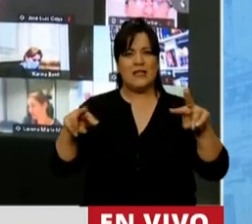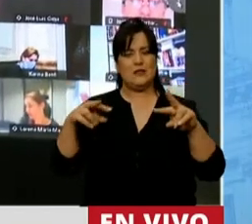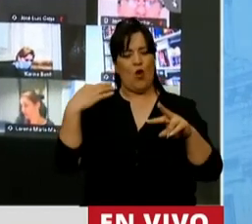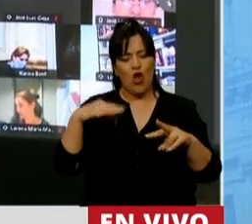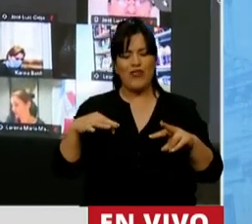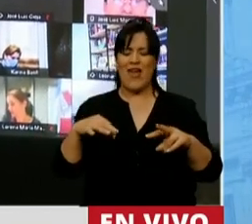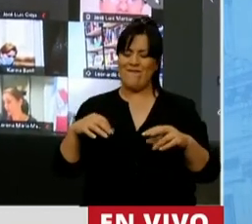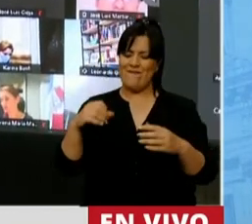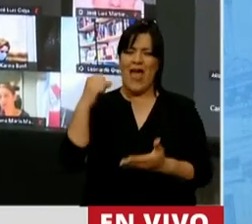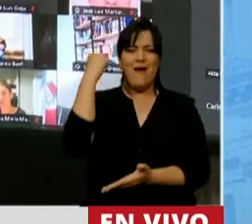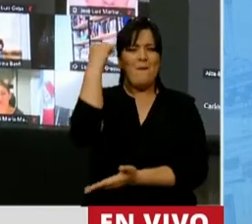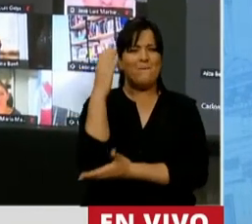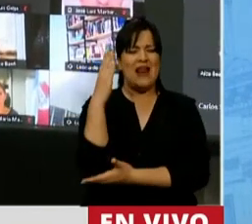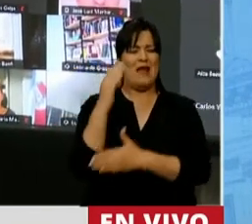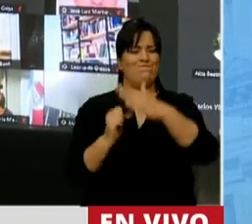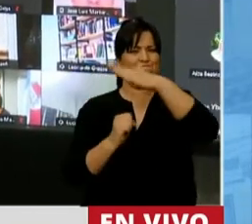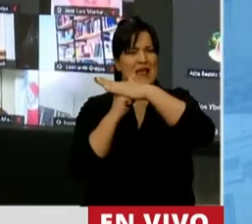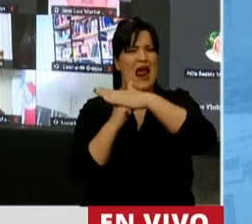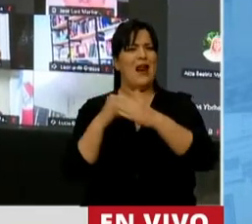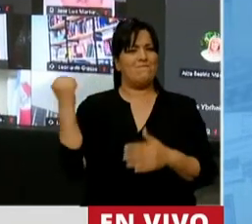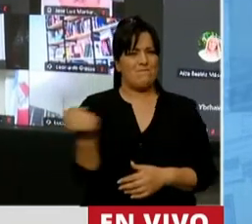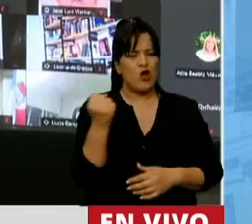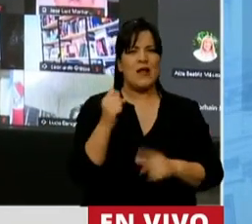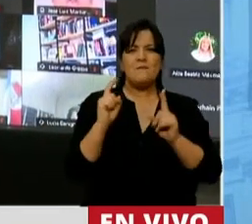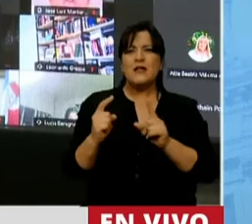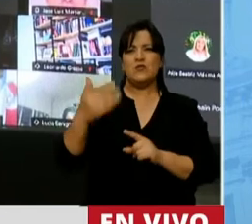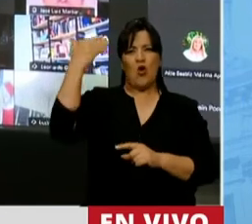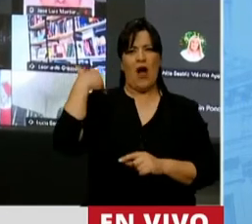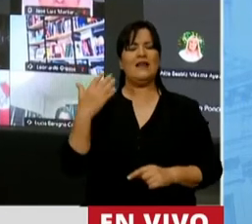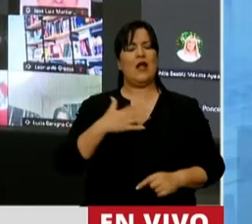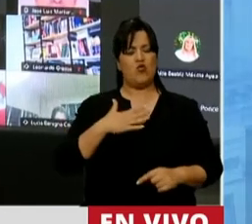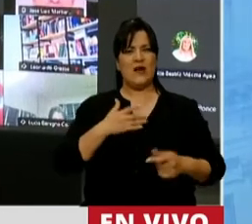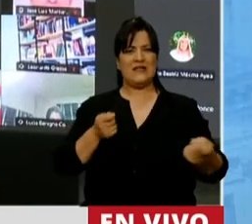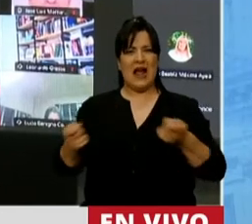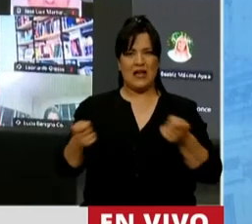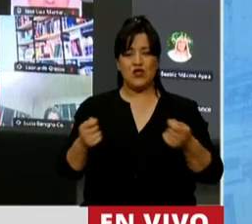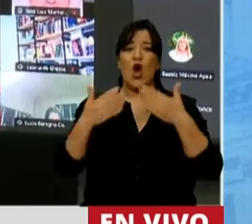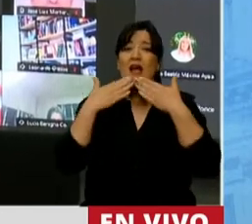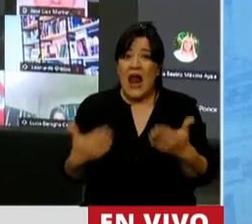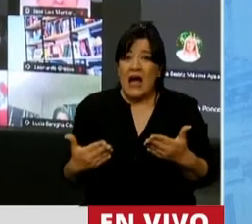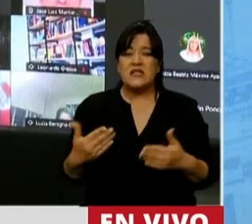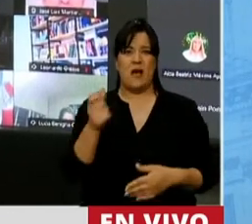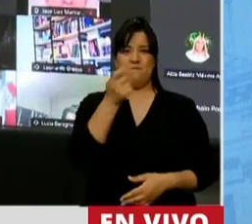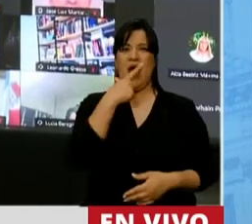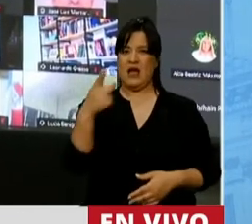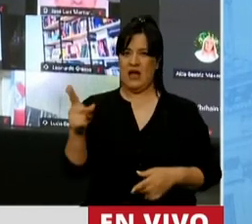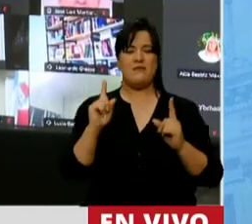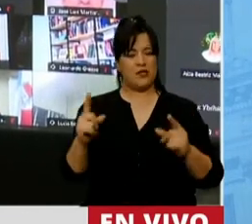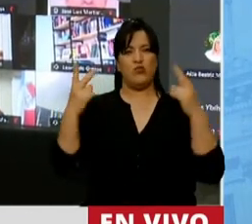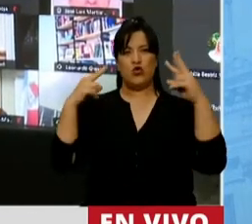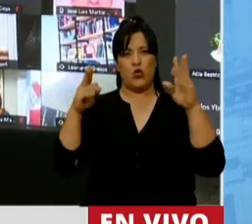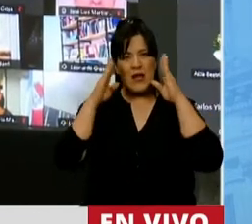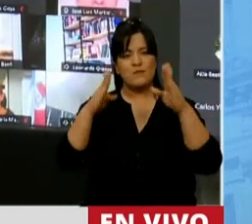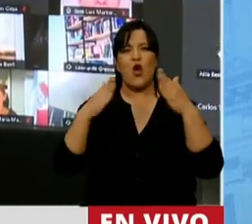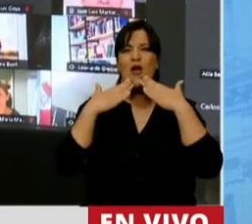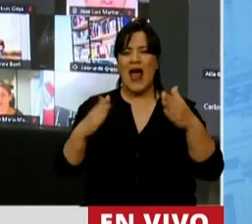ser ese pilar de la economía que se logró en nuestra gestión a través del presidente Mauricio Macri con